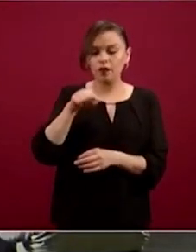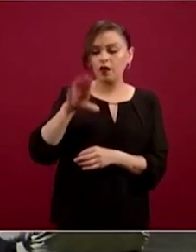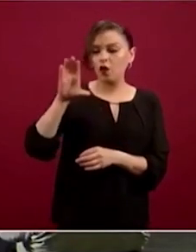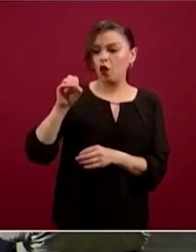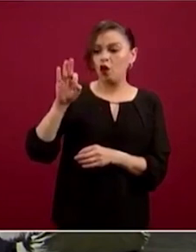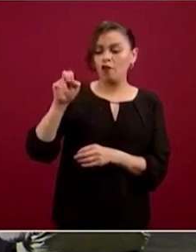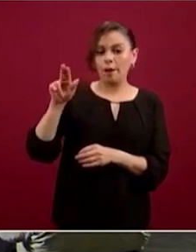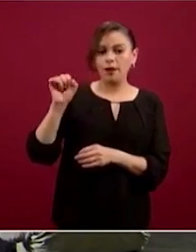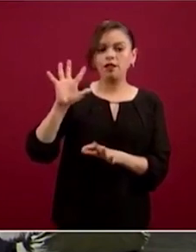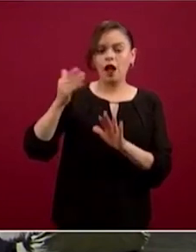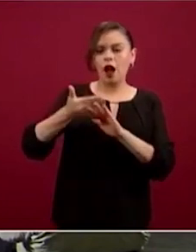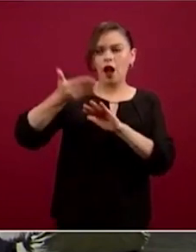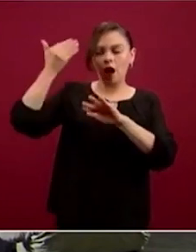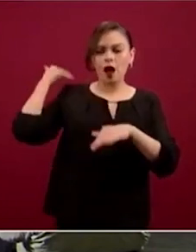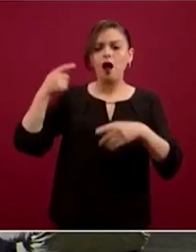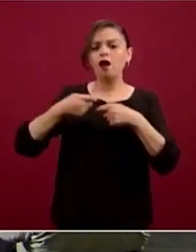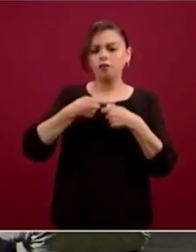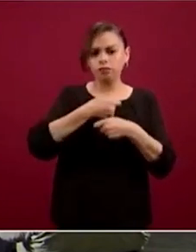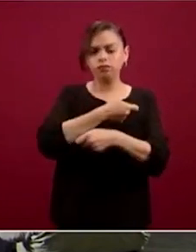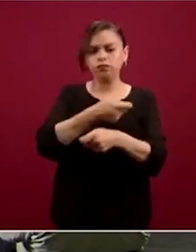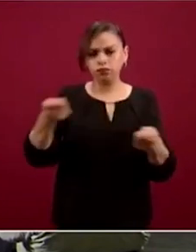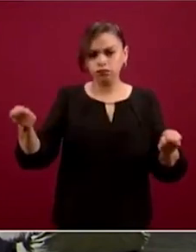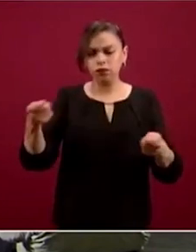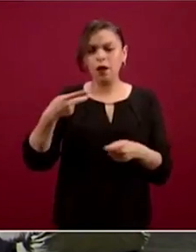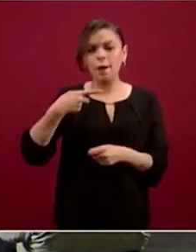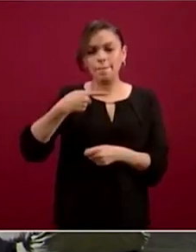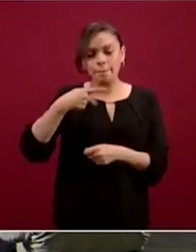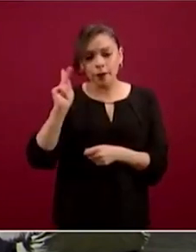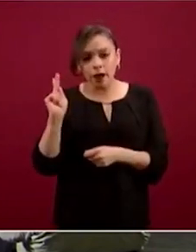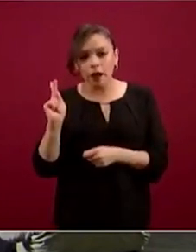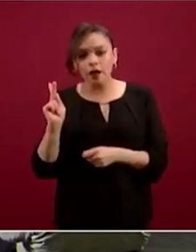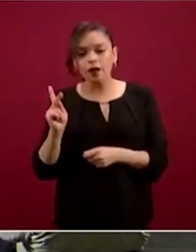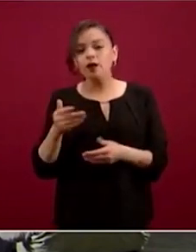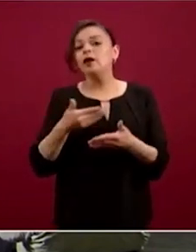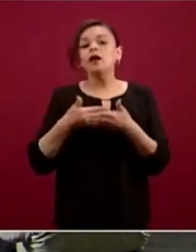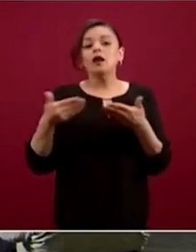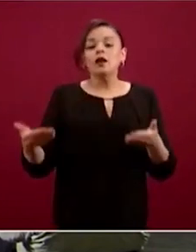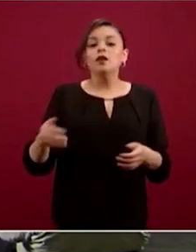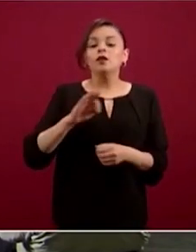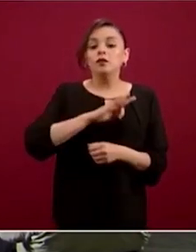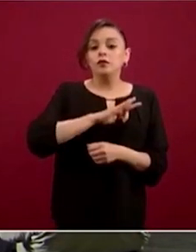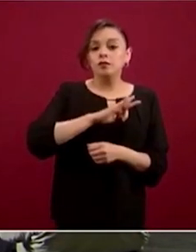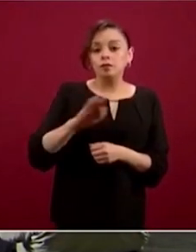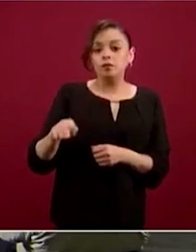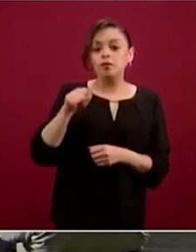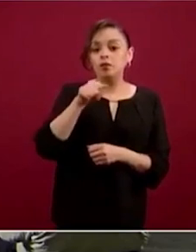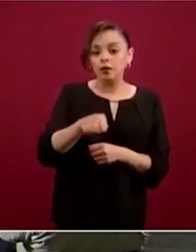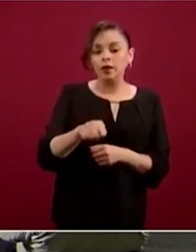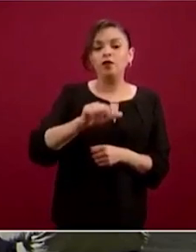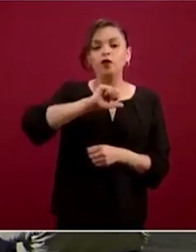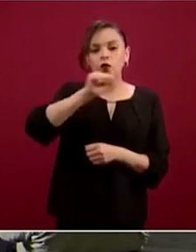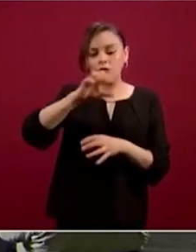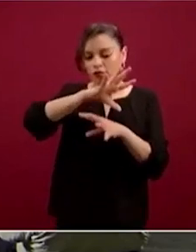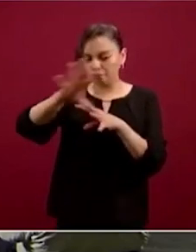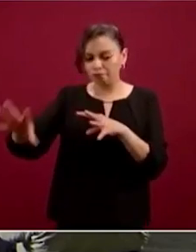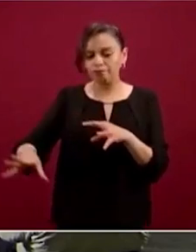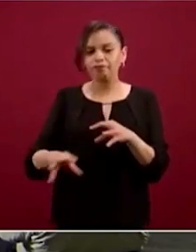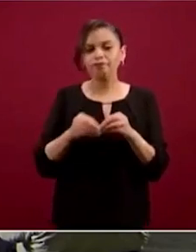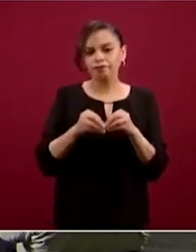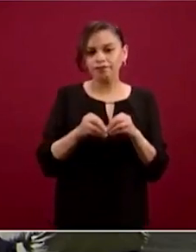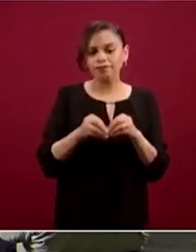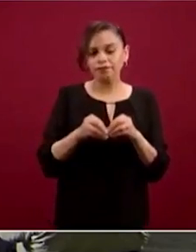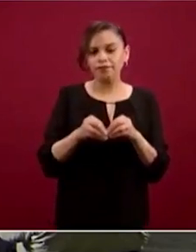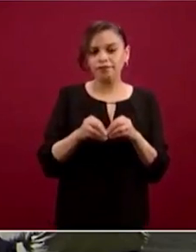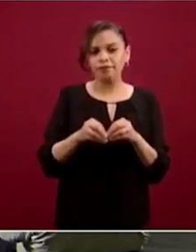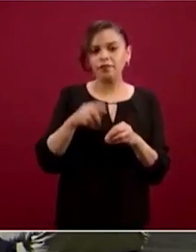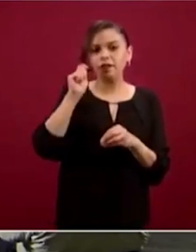pero para también dejar abierta la posibilidad de incorporar algunas otras opciones y tener